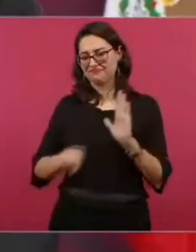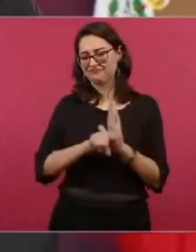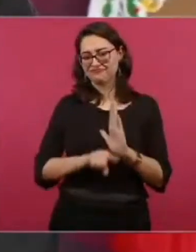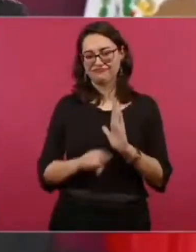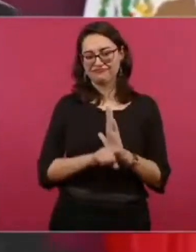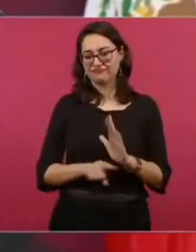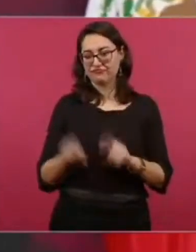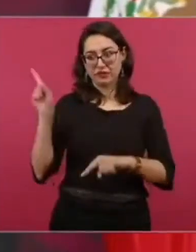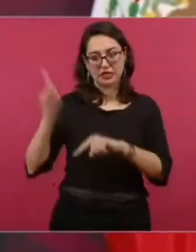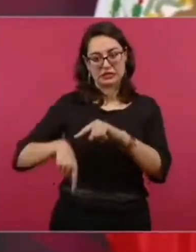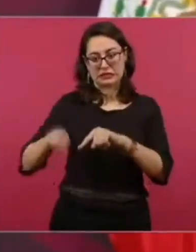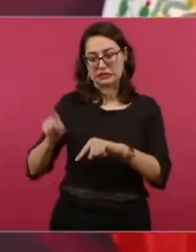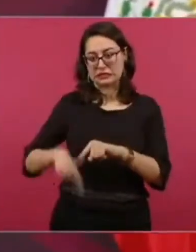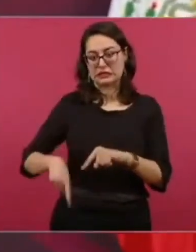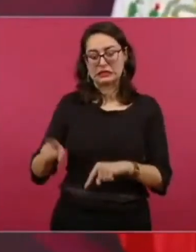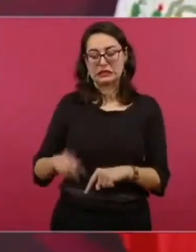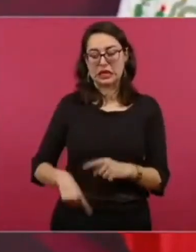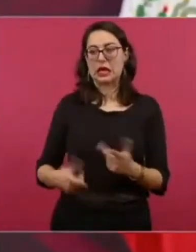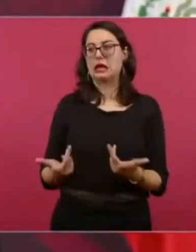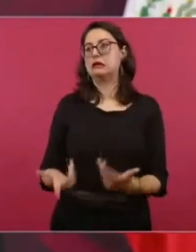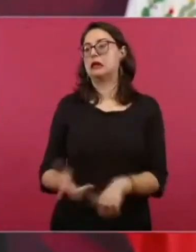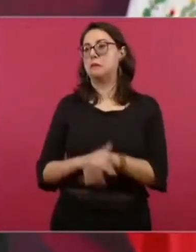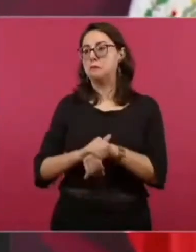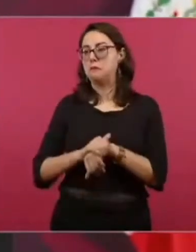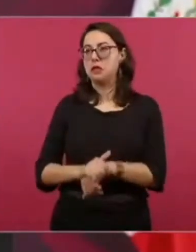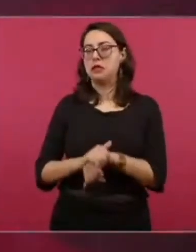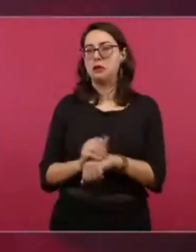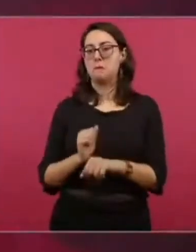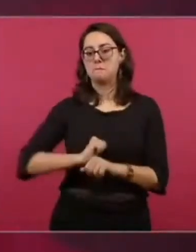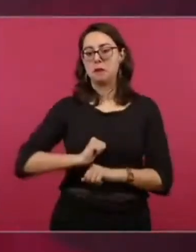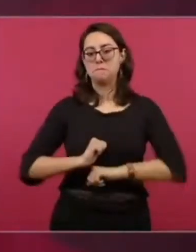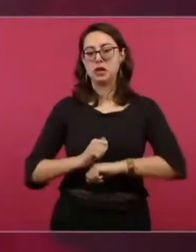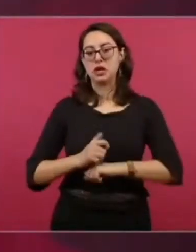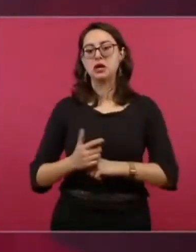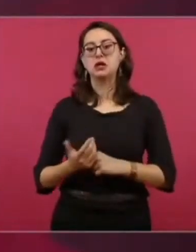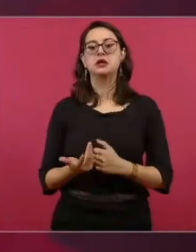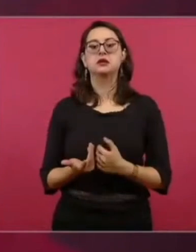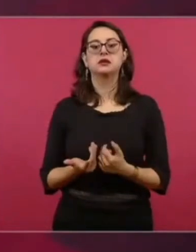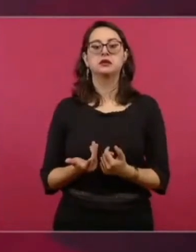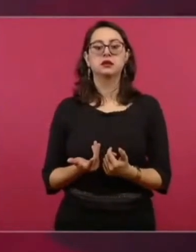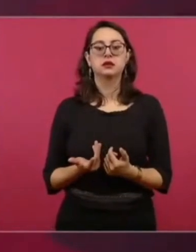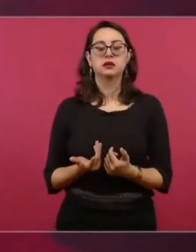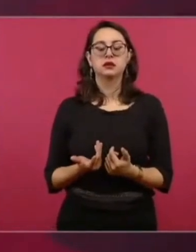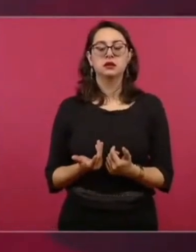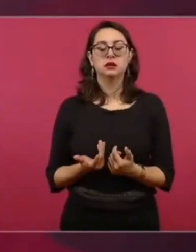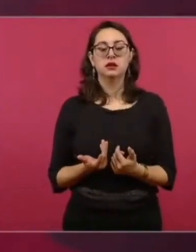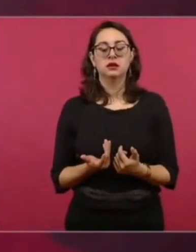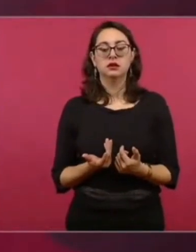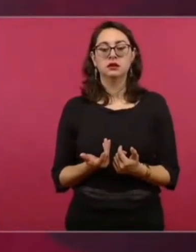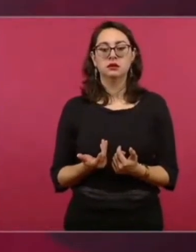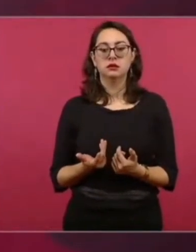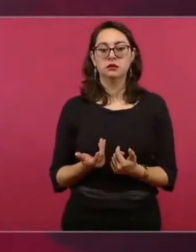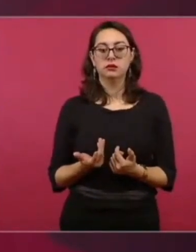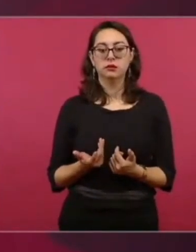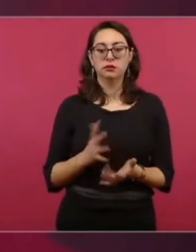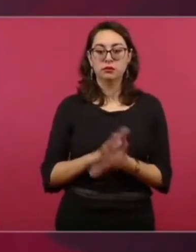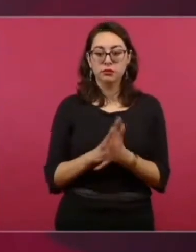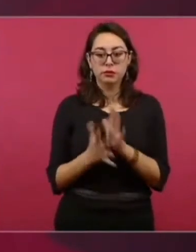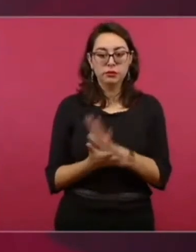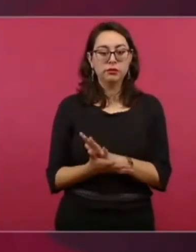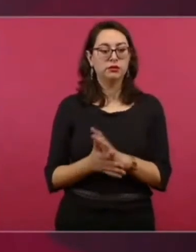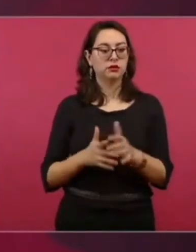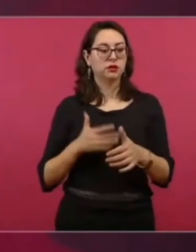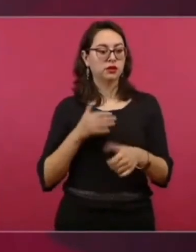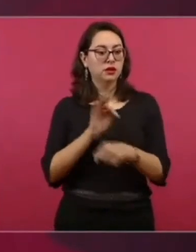El amiguismo, el influyentismo,